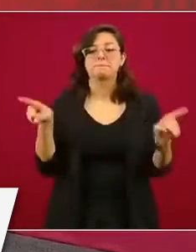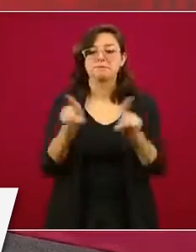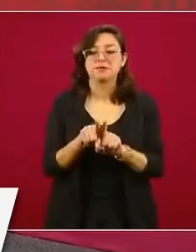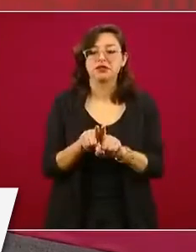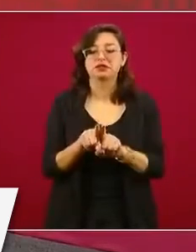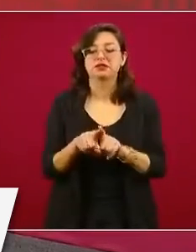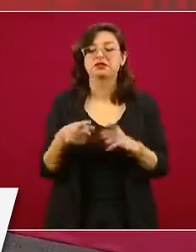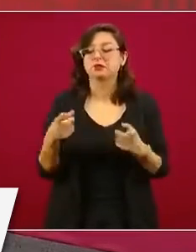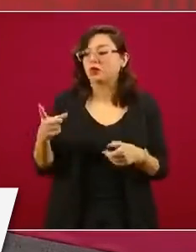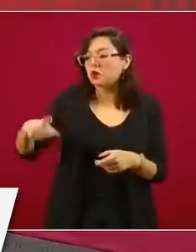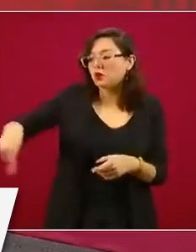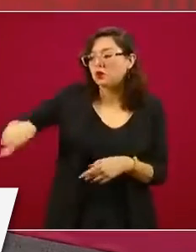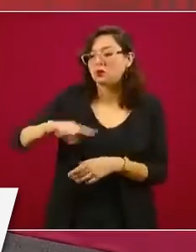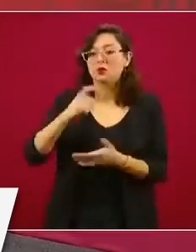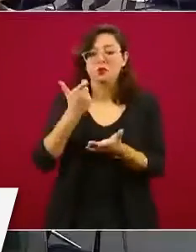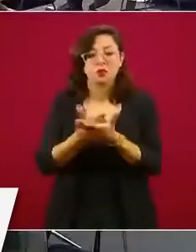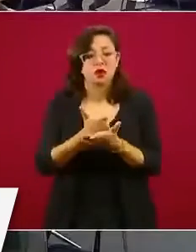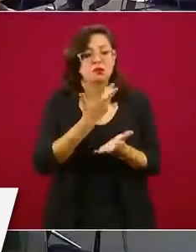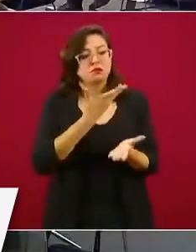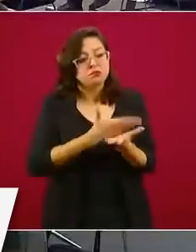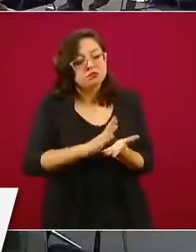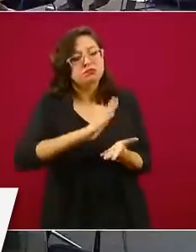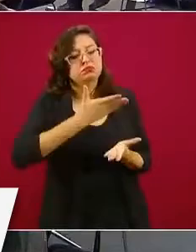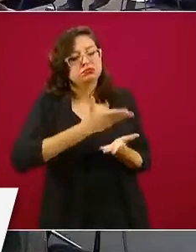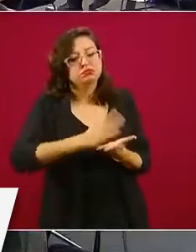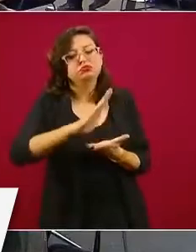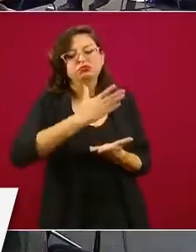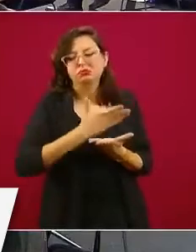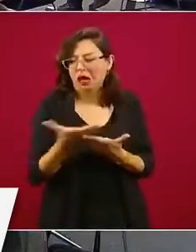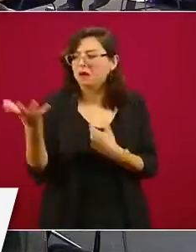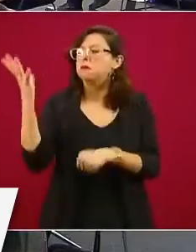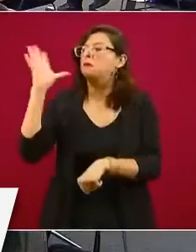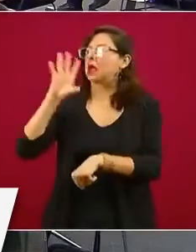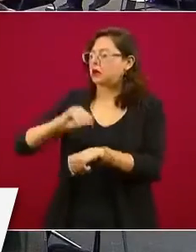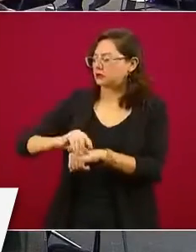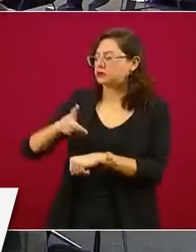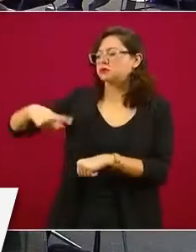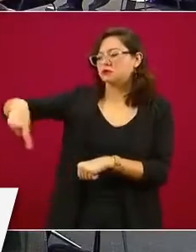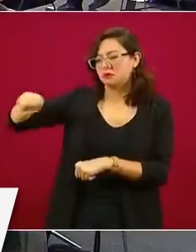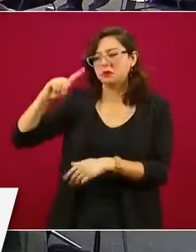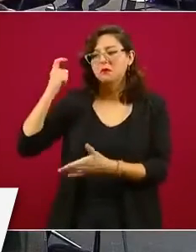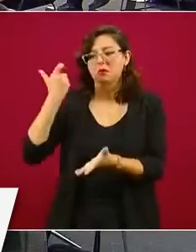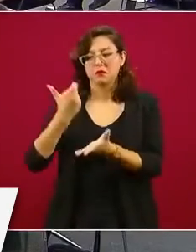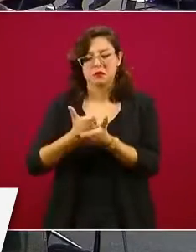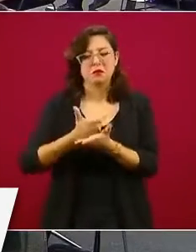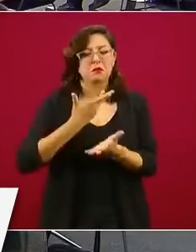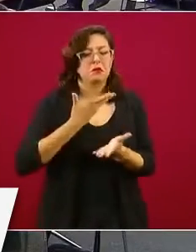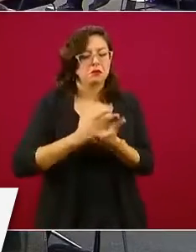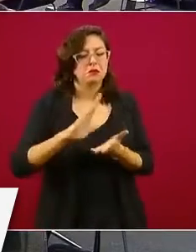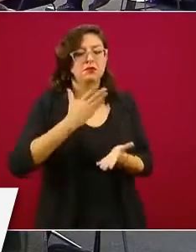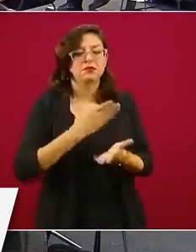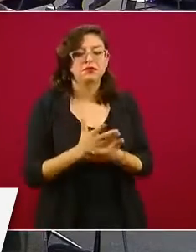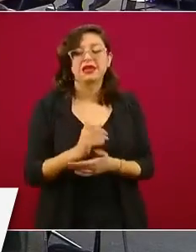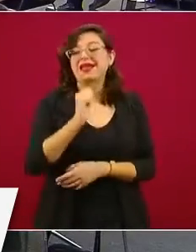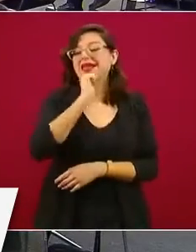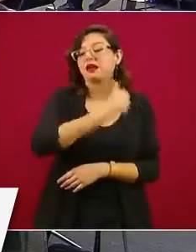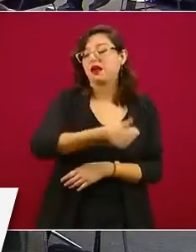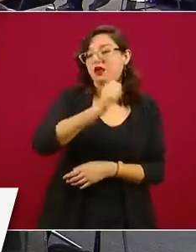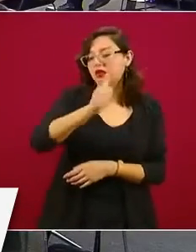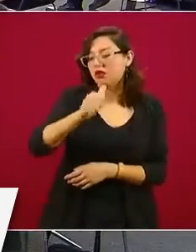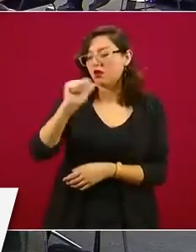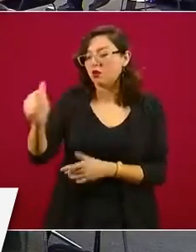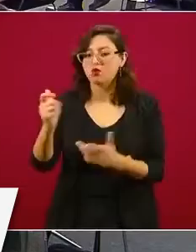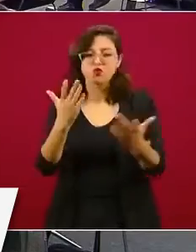pagar en parcialidades, también se les ofrece el pago en parcialidades. Eso se van estudiando los casos